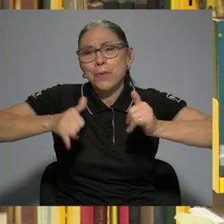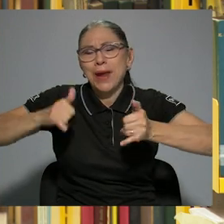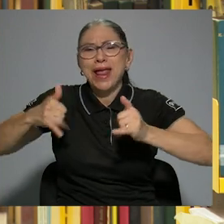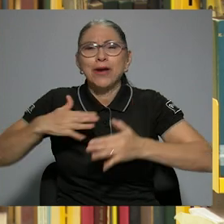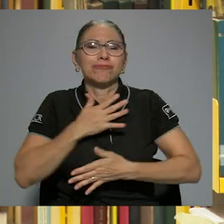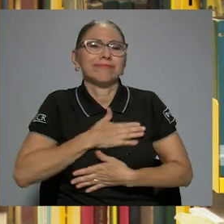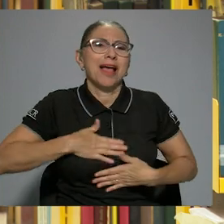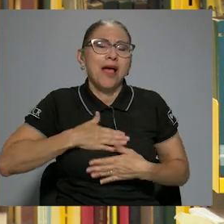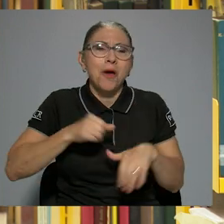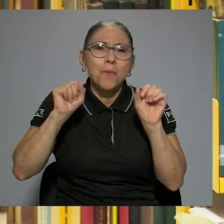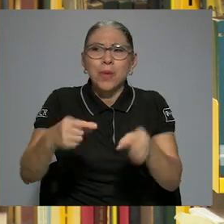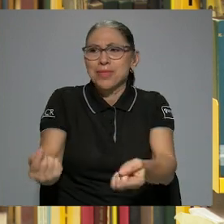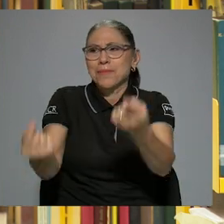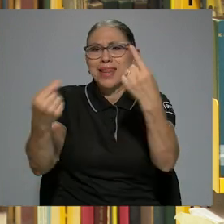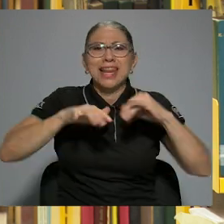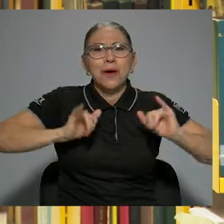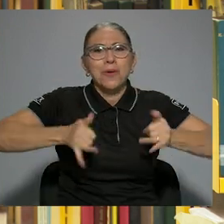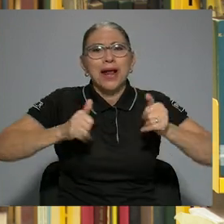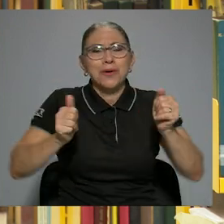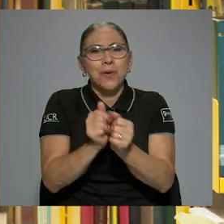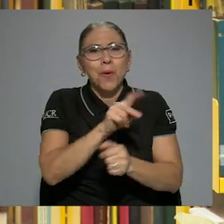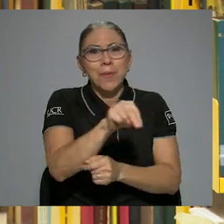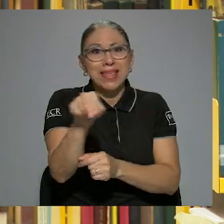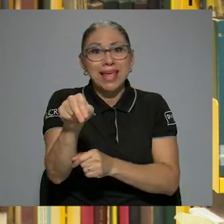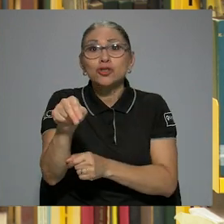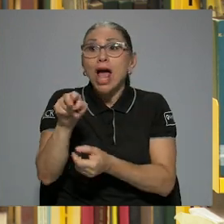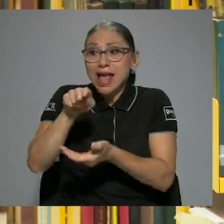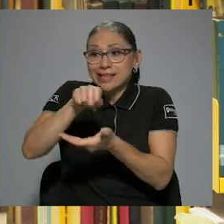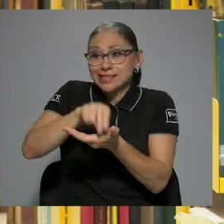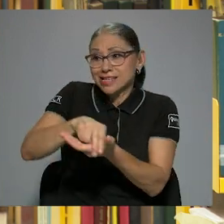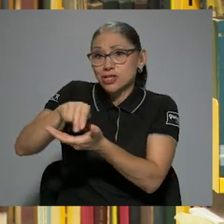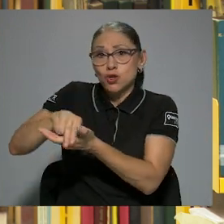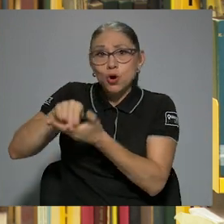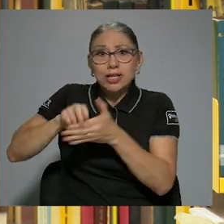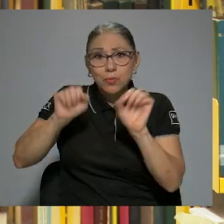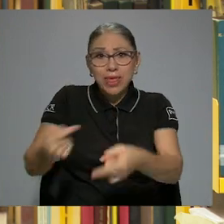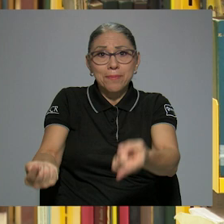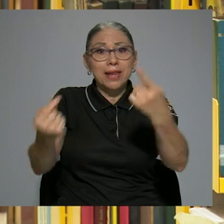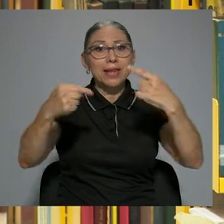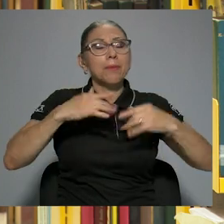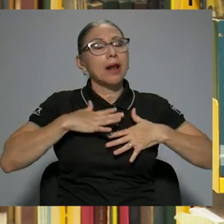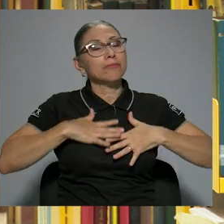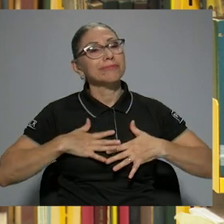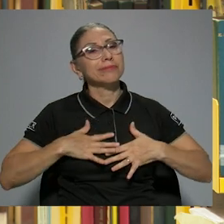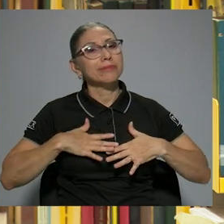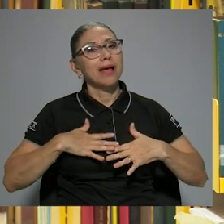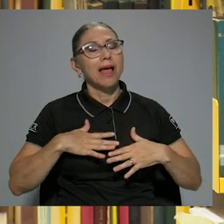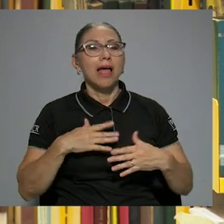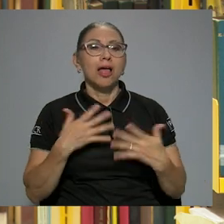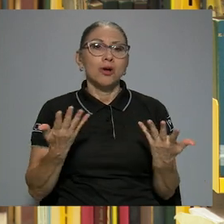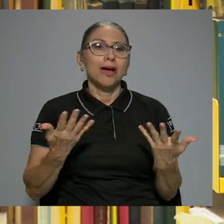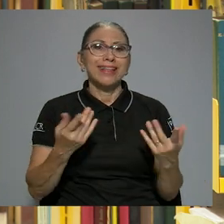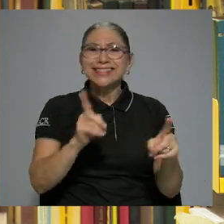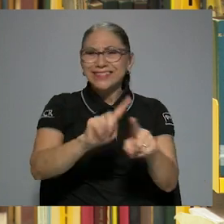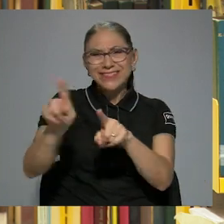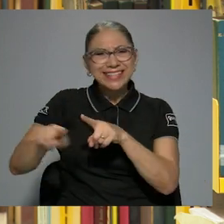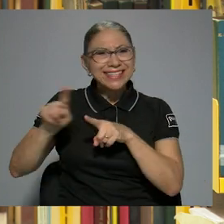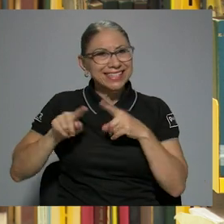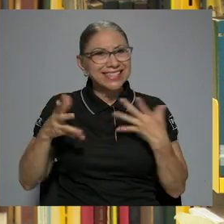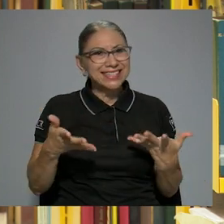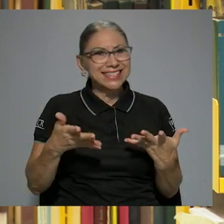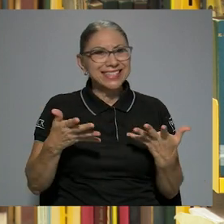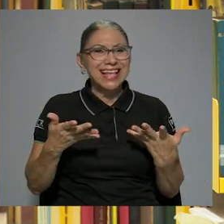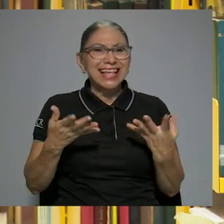espacios de entretenimiento, donde pueden venir a jugar con sus compañeros, hay sillones donde pueden también venir a descansar. En fin,